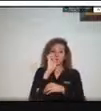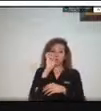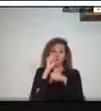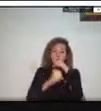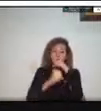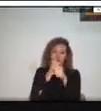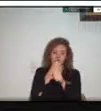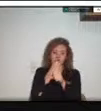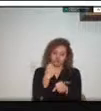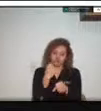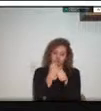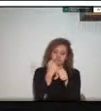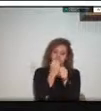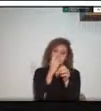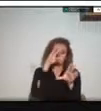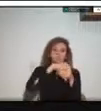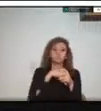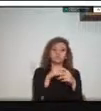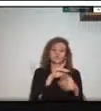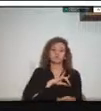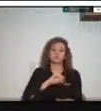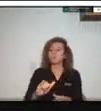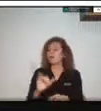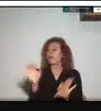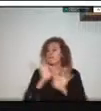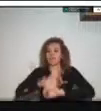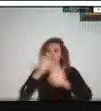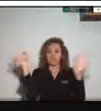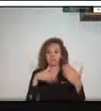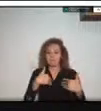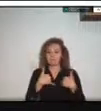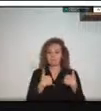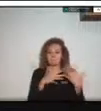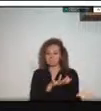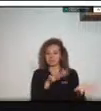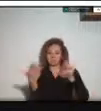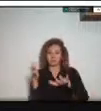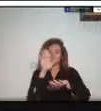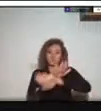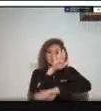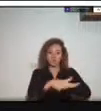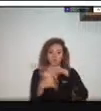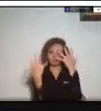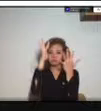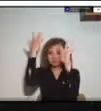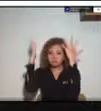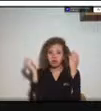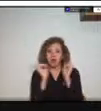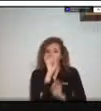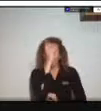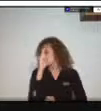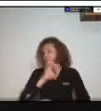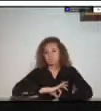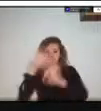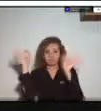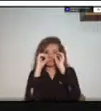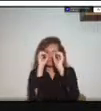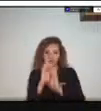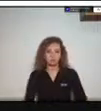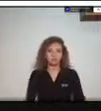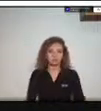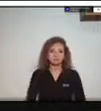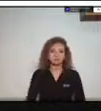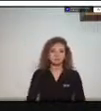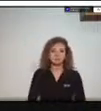no hemos tenido la primera víctima por emergencias naturales Doctora Elizabeth